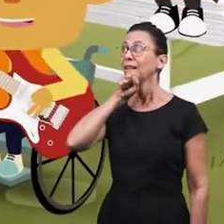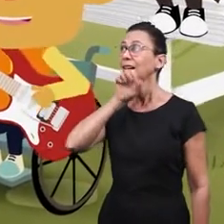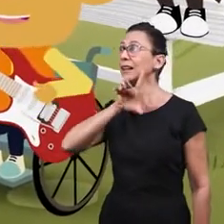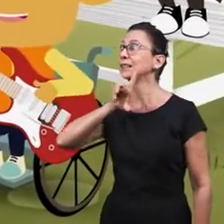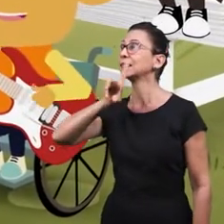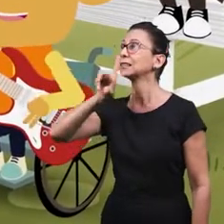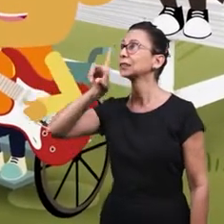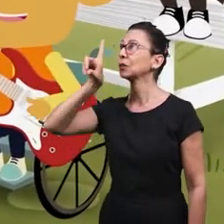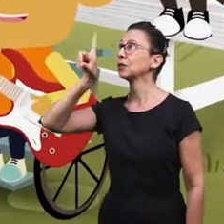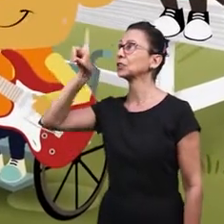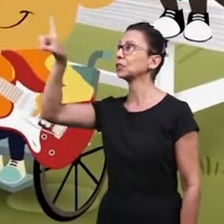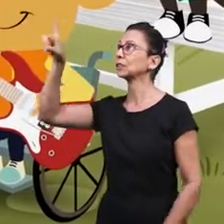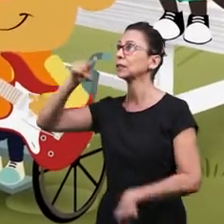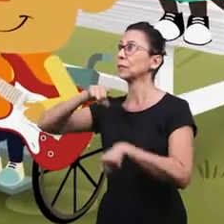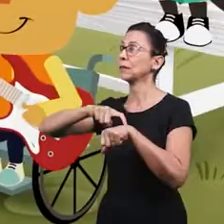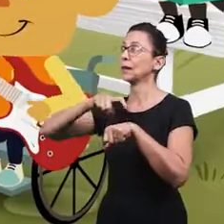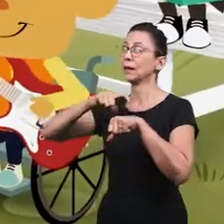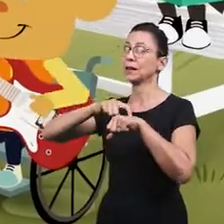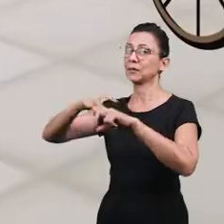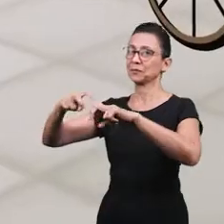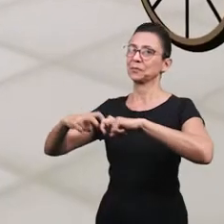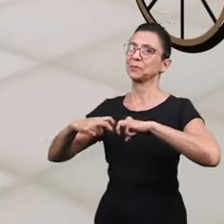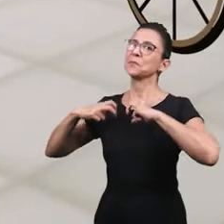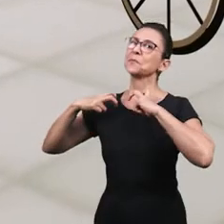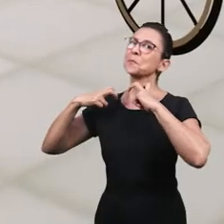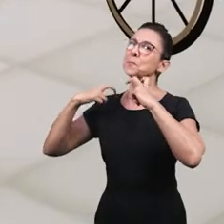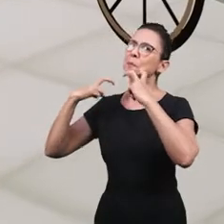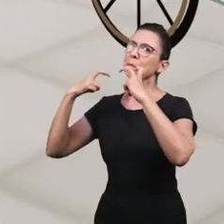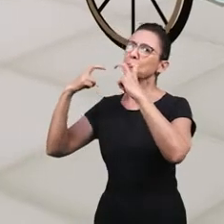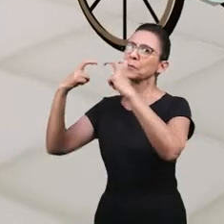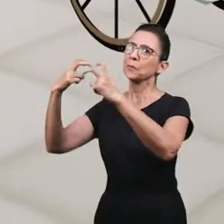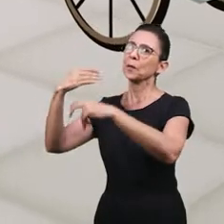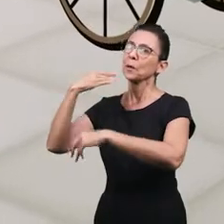Dios de las loving.